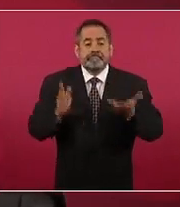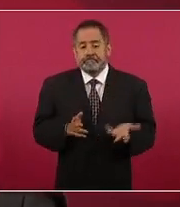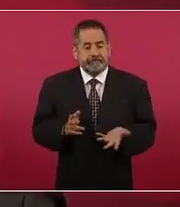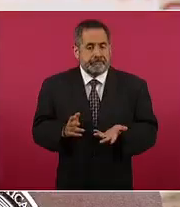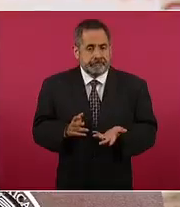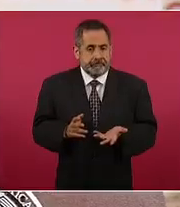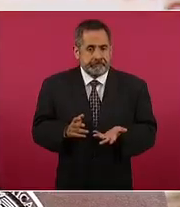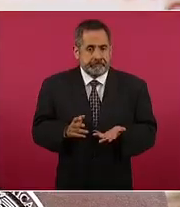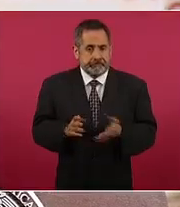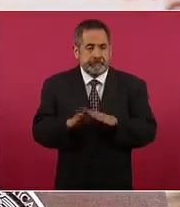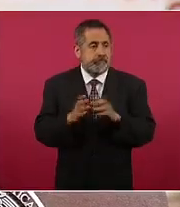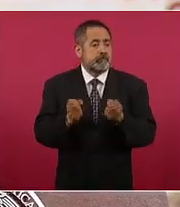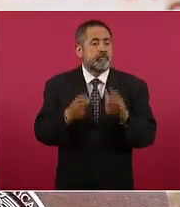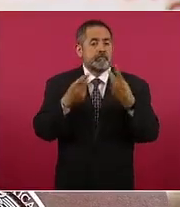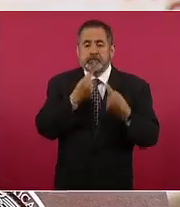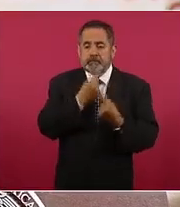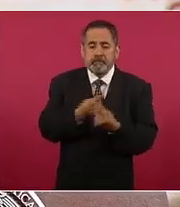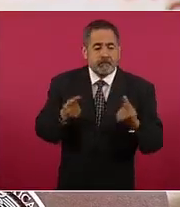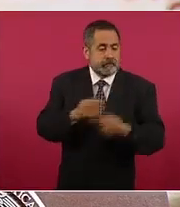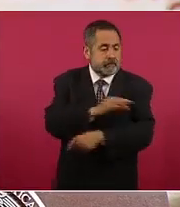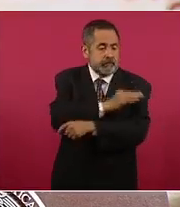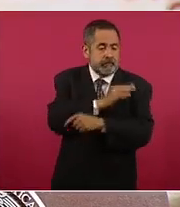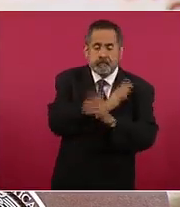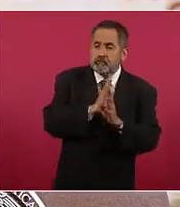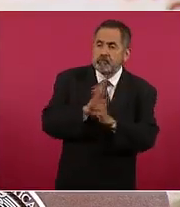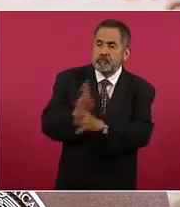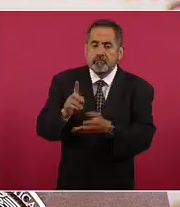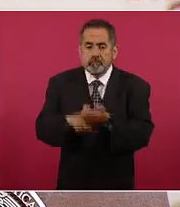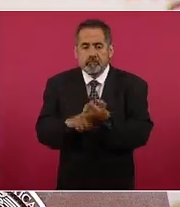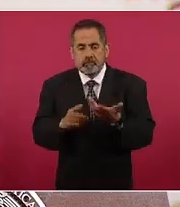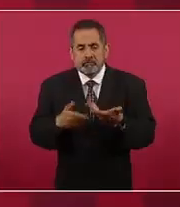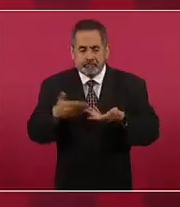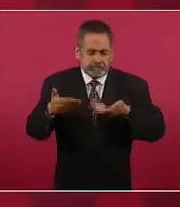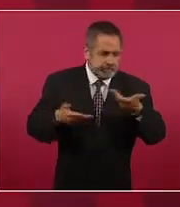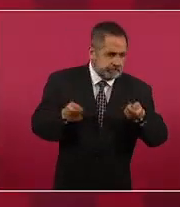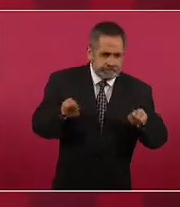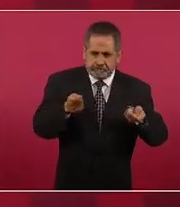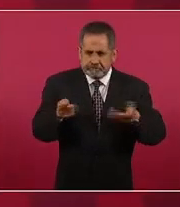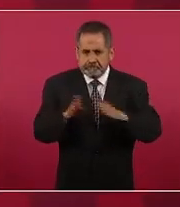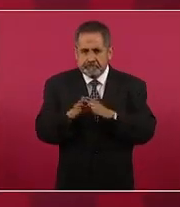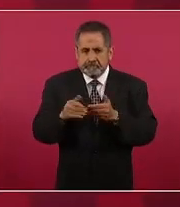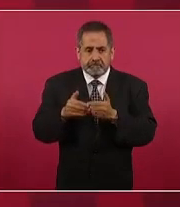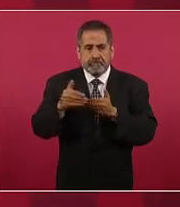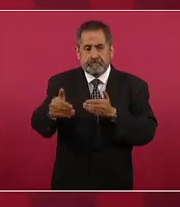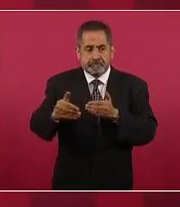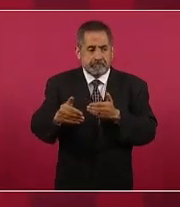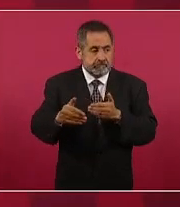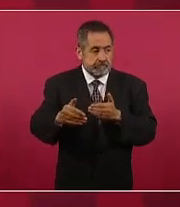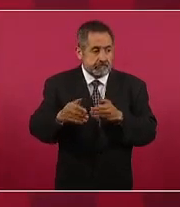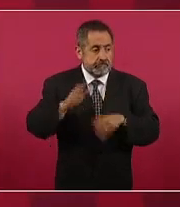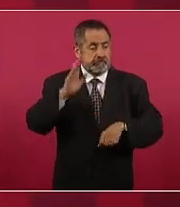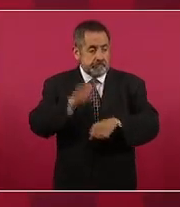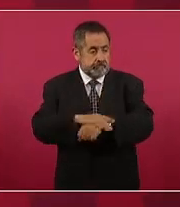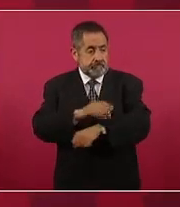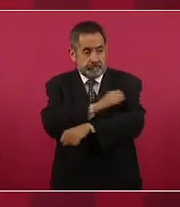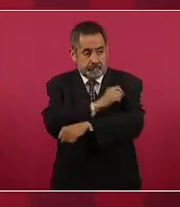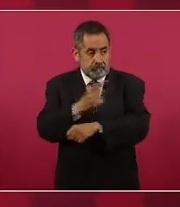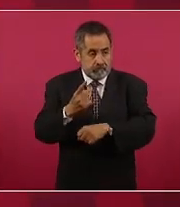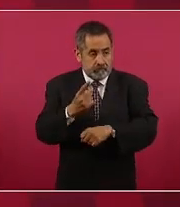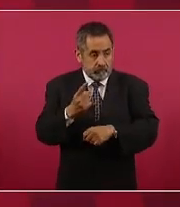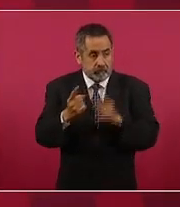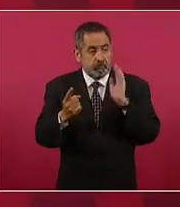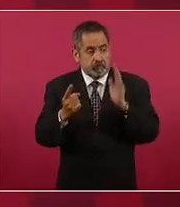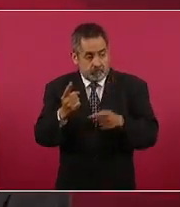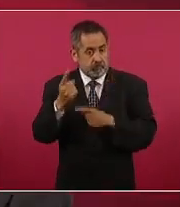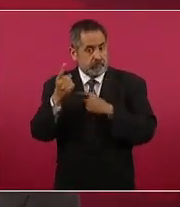la aplicación de la vacuna vamos a ir regulando si avanzamos en primeras dosis y segundas dosis